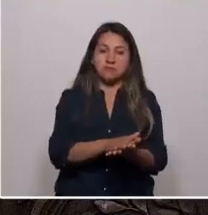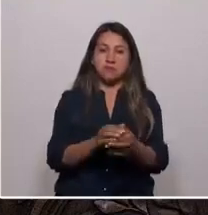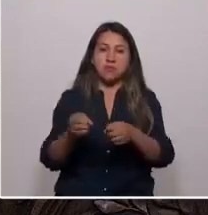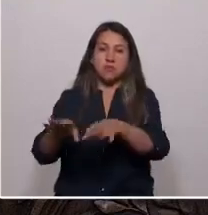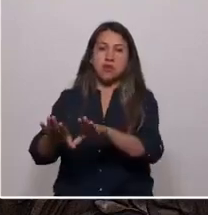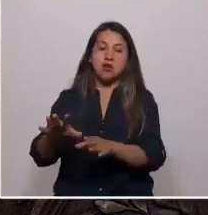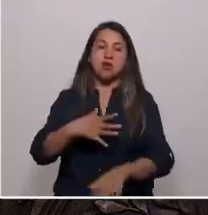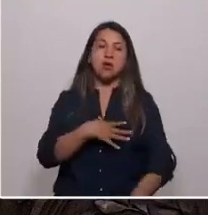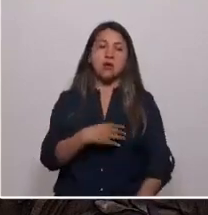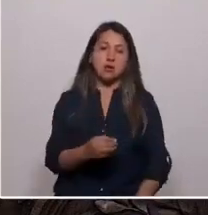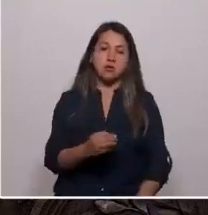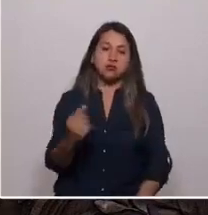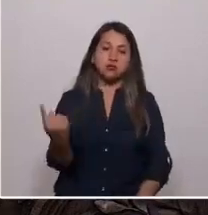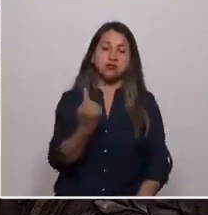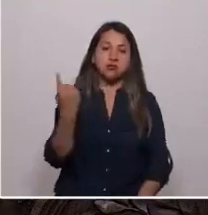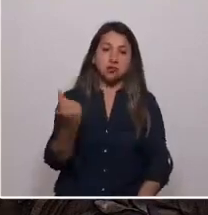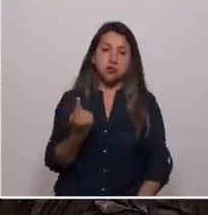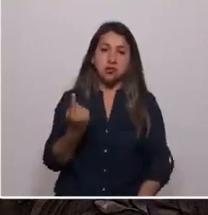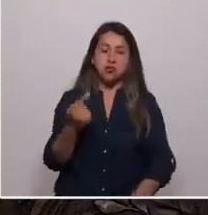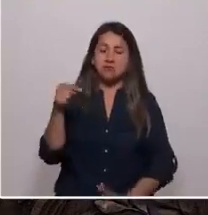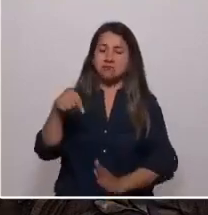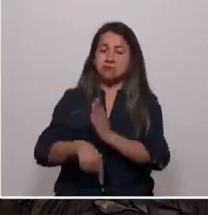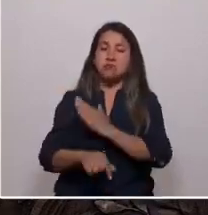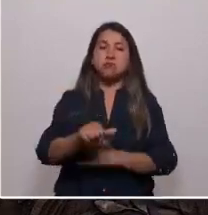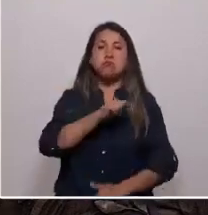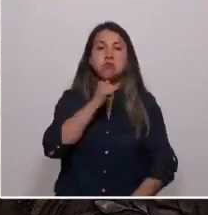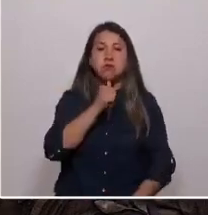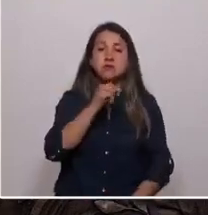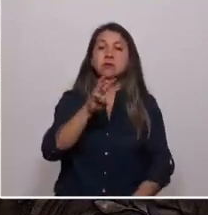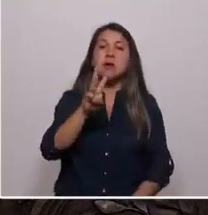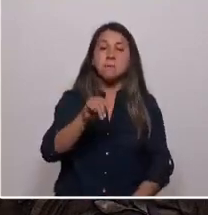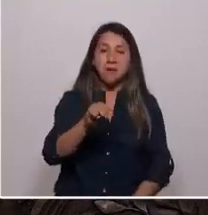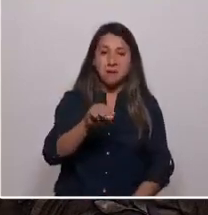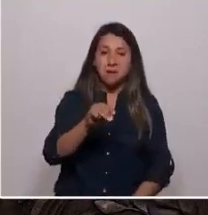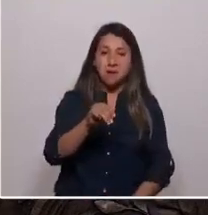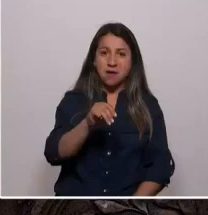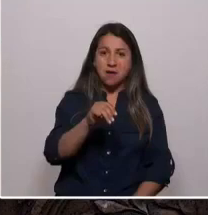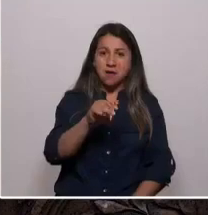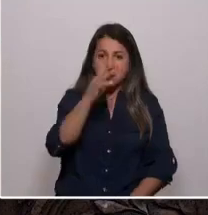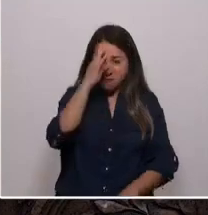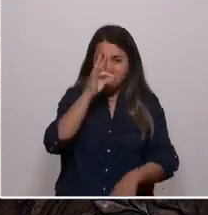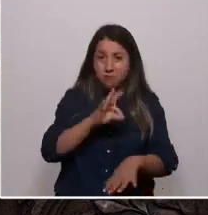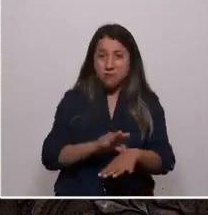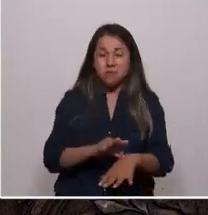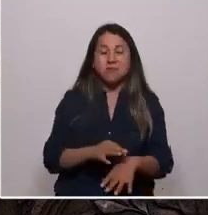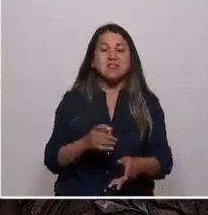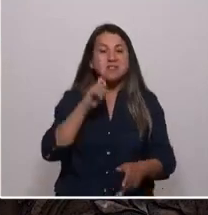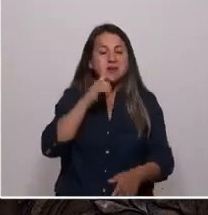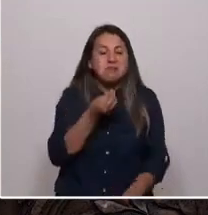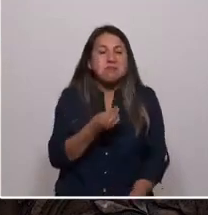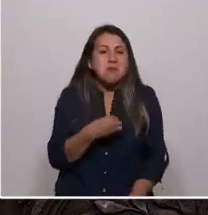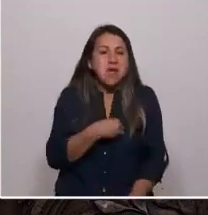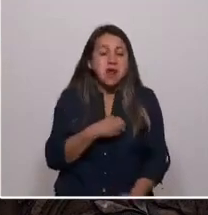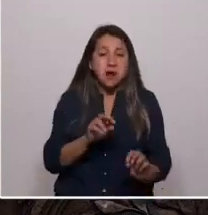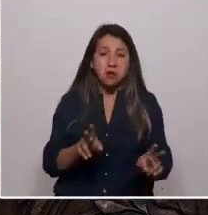y en extrema pobreza, con una madre que enferma de pena y no sé si podrá recuperarse.